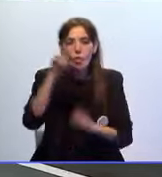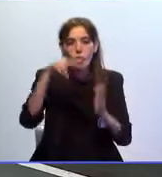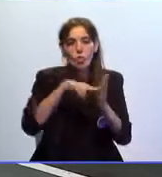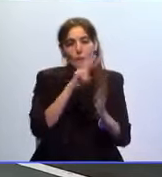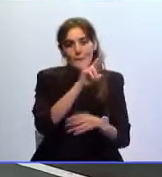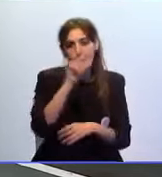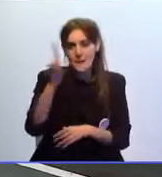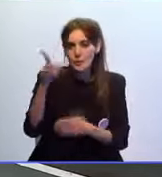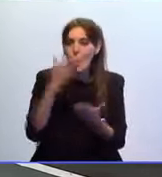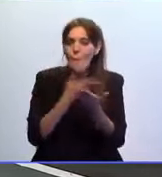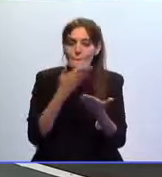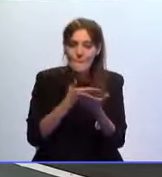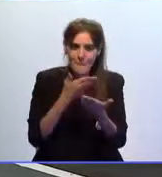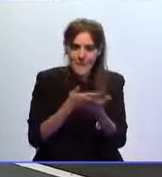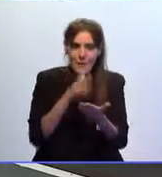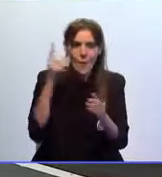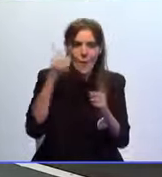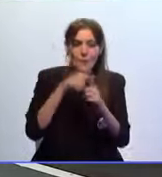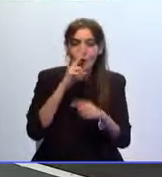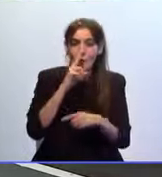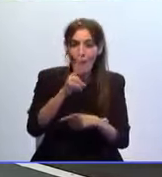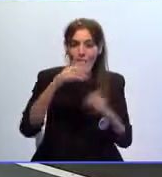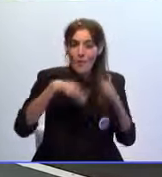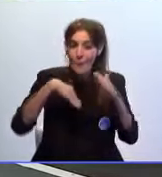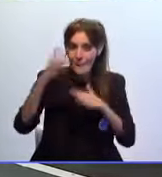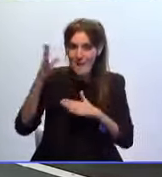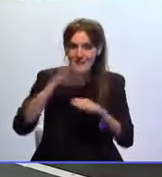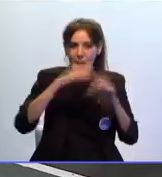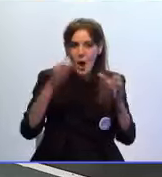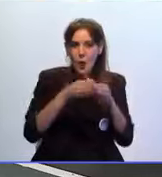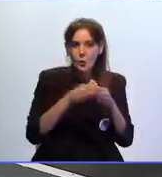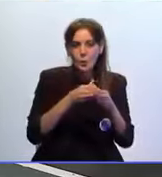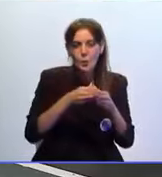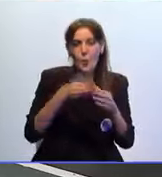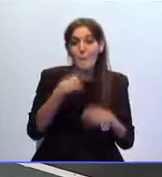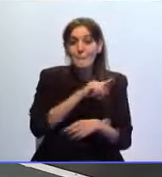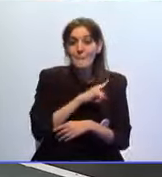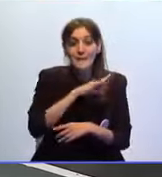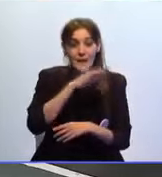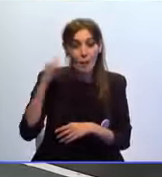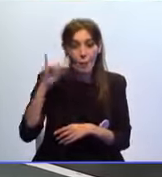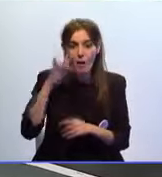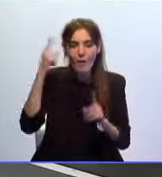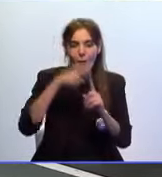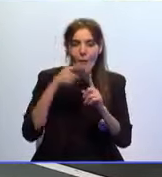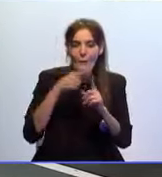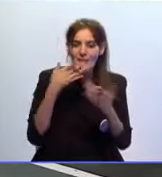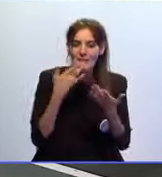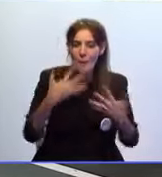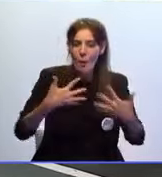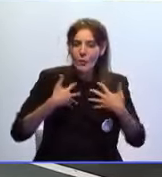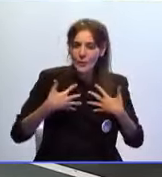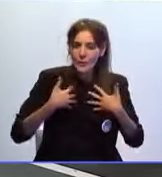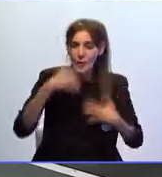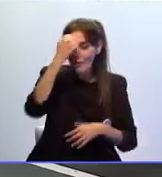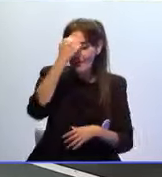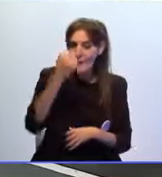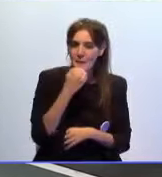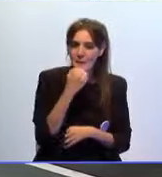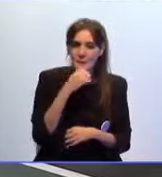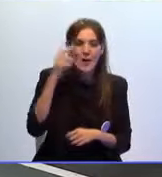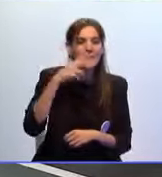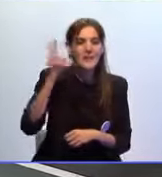pidió sin éxito estar más de dos años al frente del grupo de regulares de Ceuta apelando a su condición de víctima del terrorismo